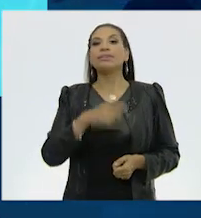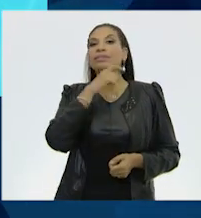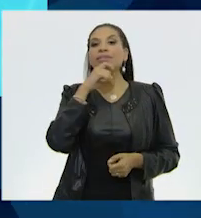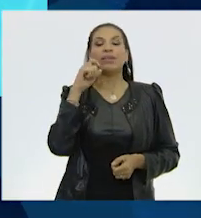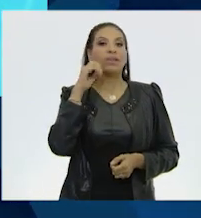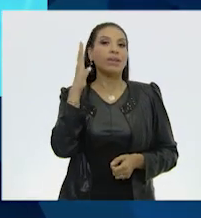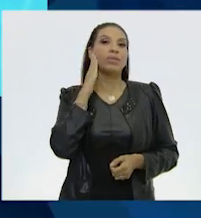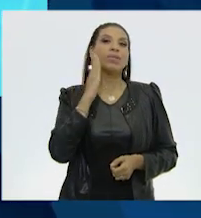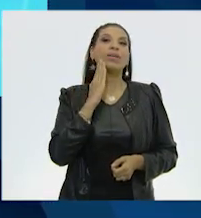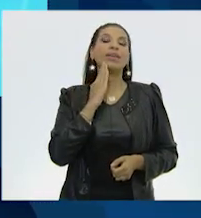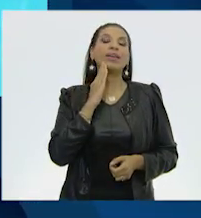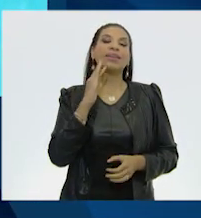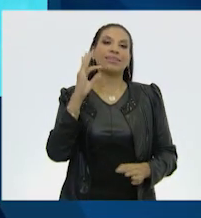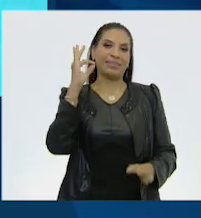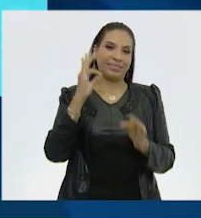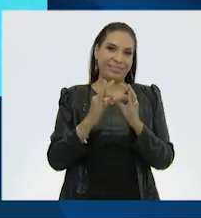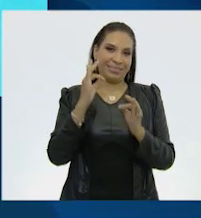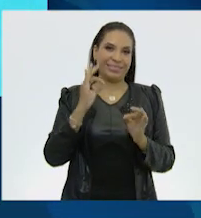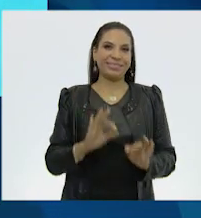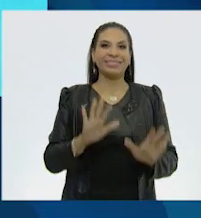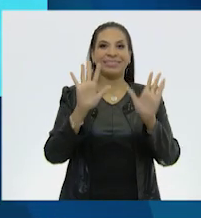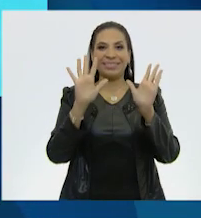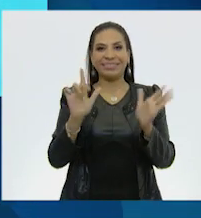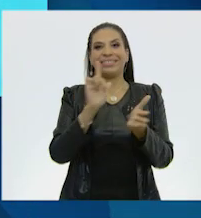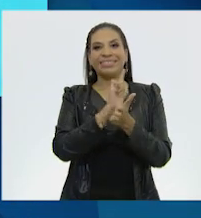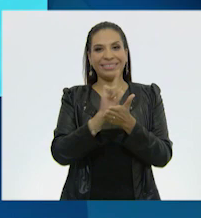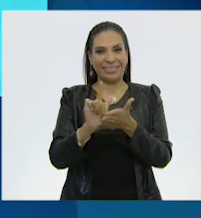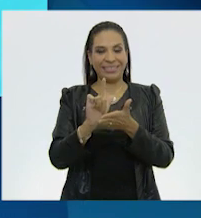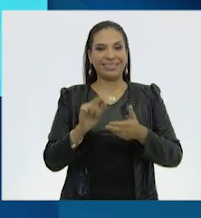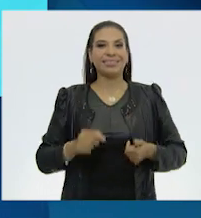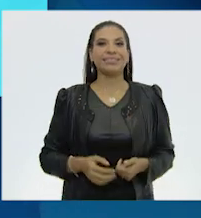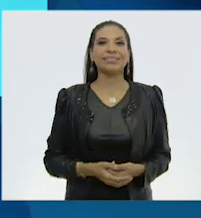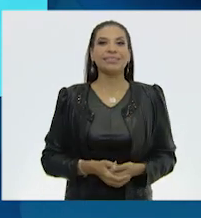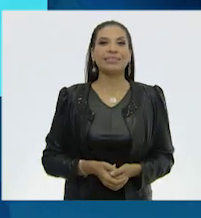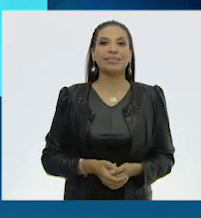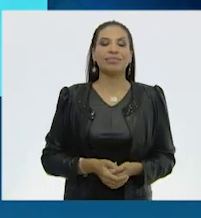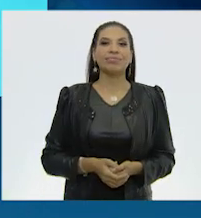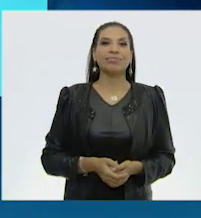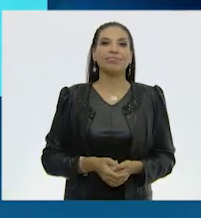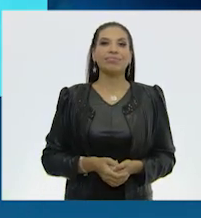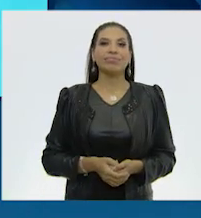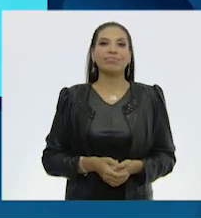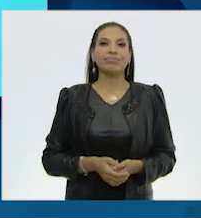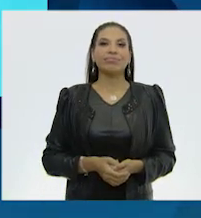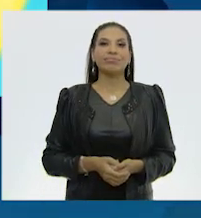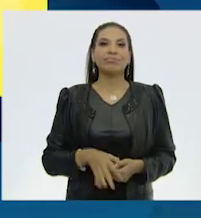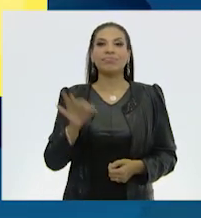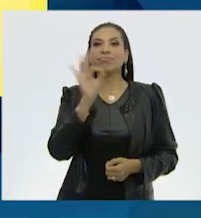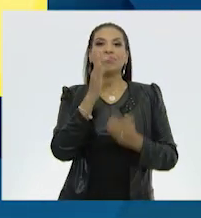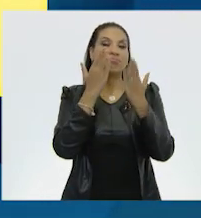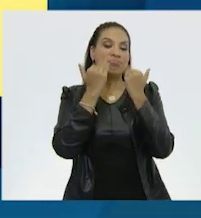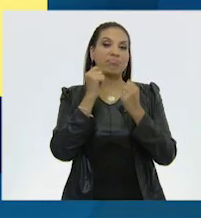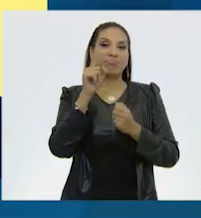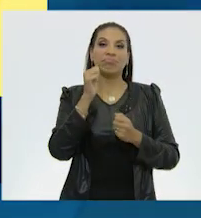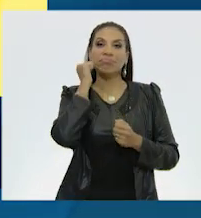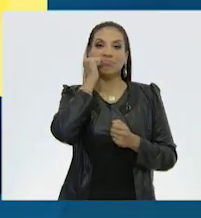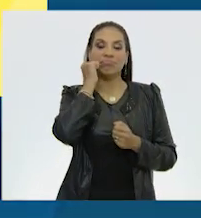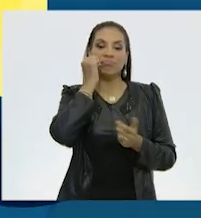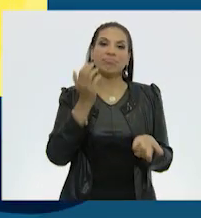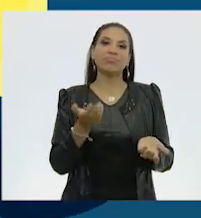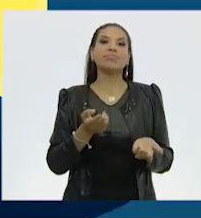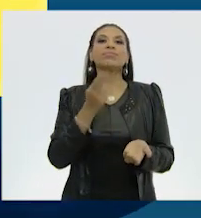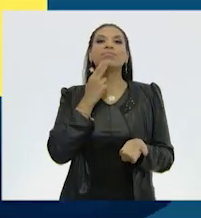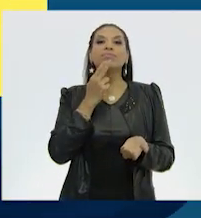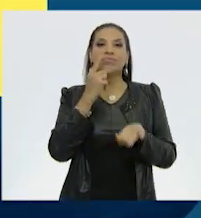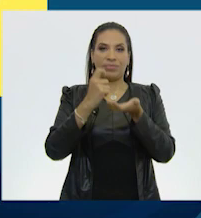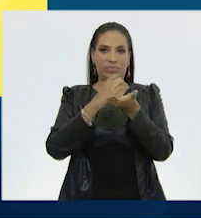Sécalas con una toalla. ¡Y listo! Tus manos están limpias. Si no tienes agua y jabón,